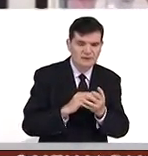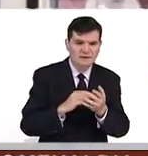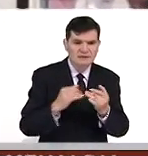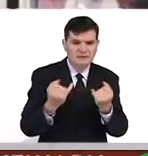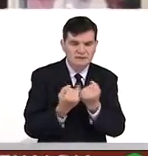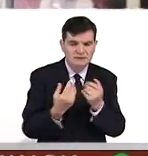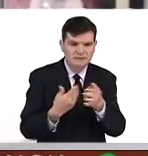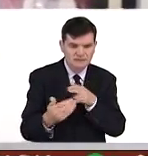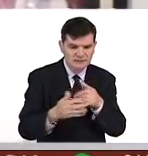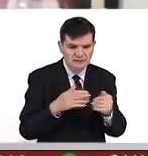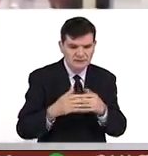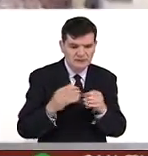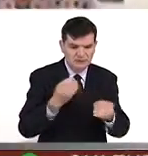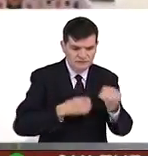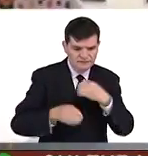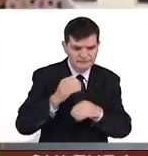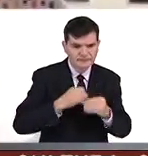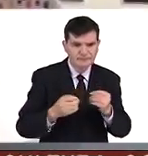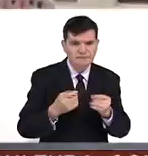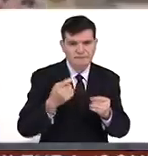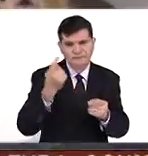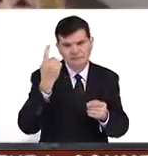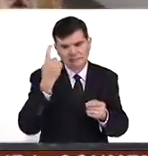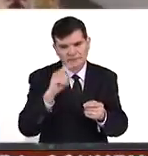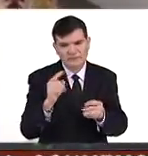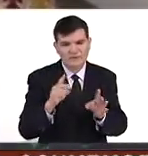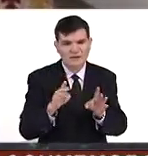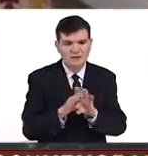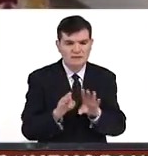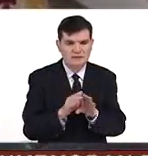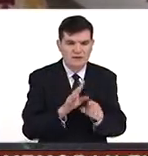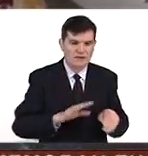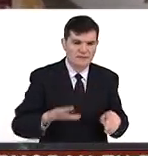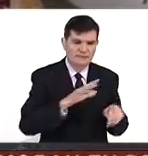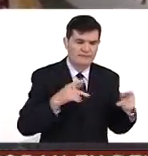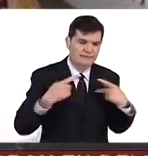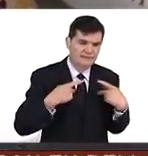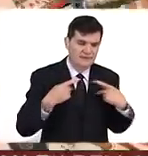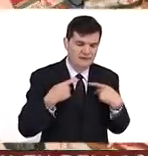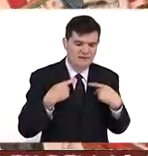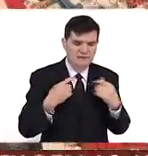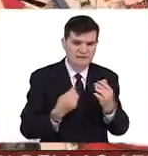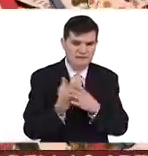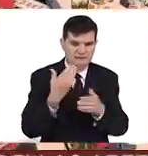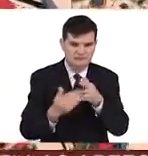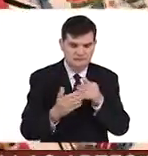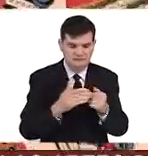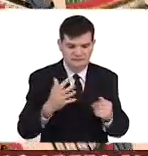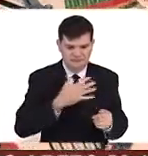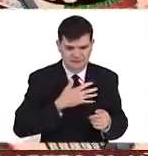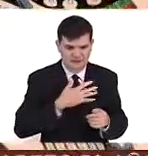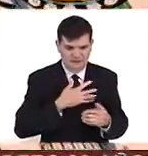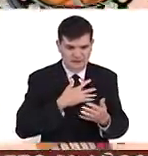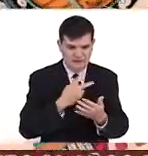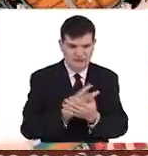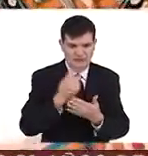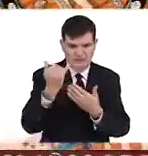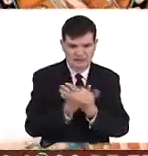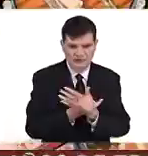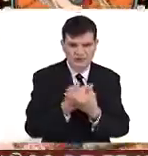obra prehispánica para un público que sea contemporáneo. Mi gran proyecto es una,